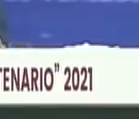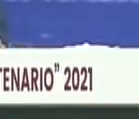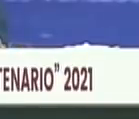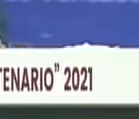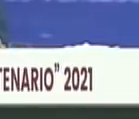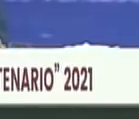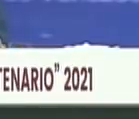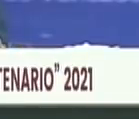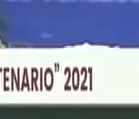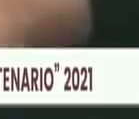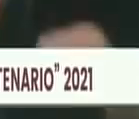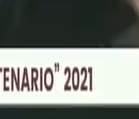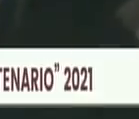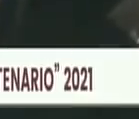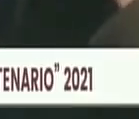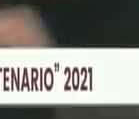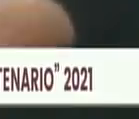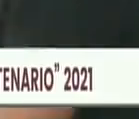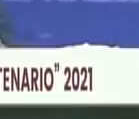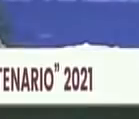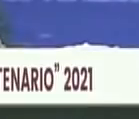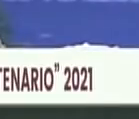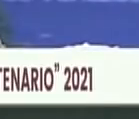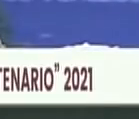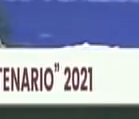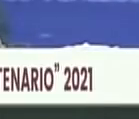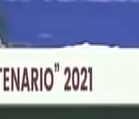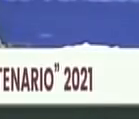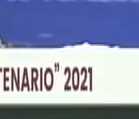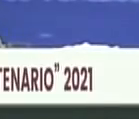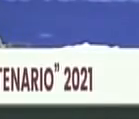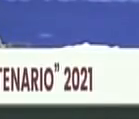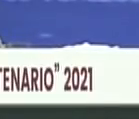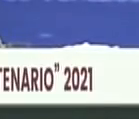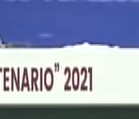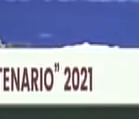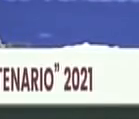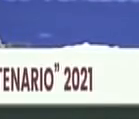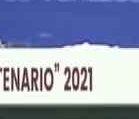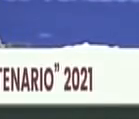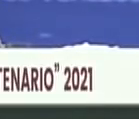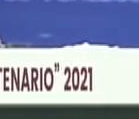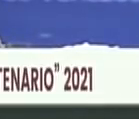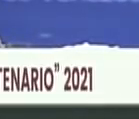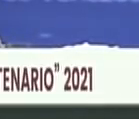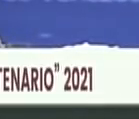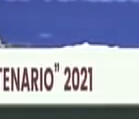viva la juventud de Venezuela hasta la victoria siempre